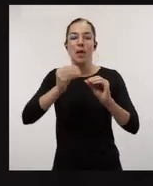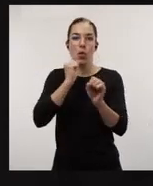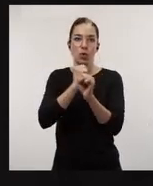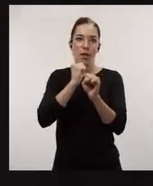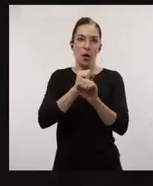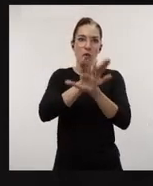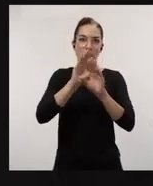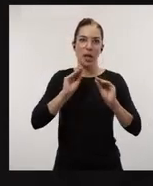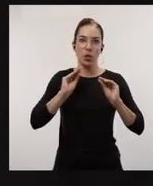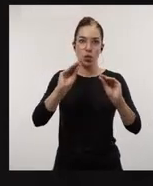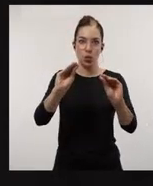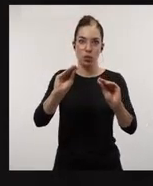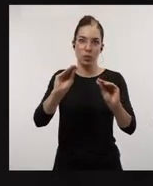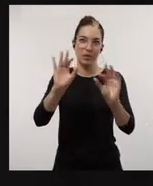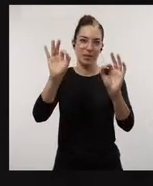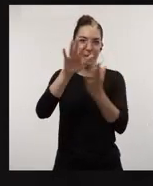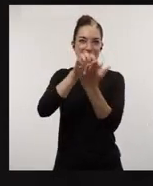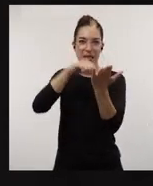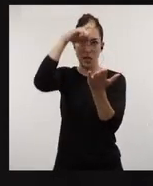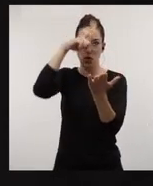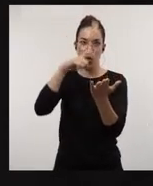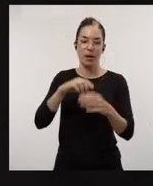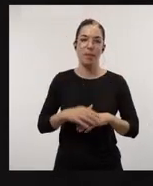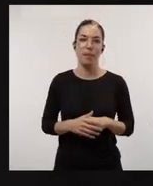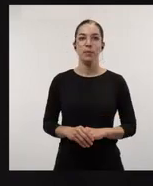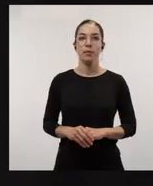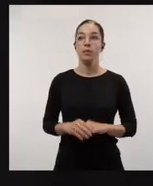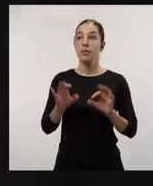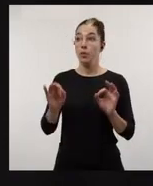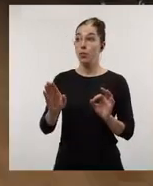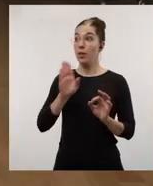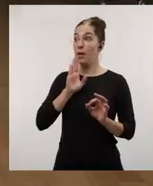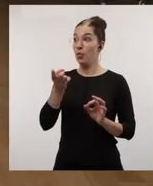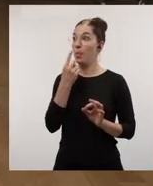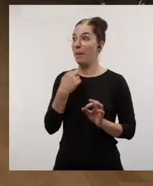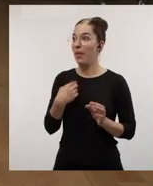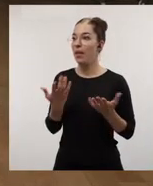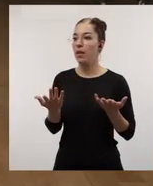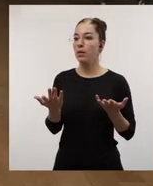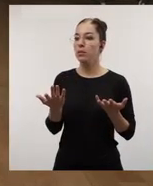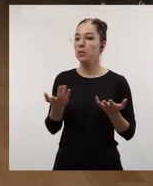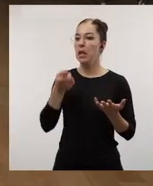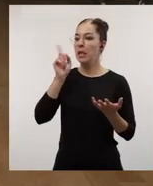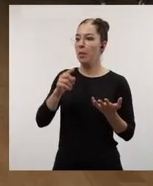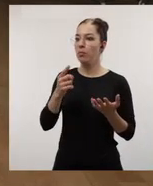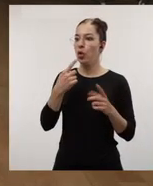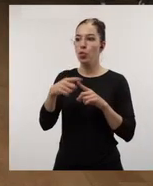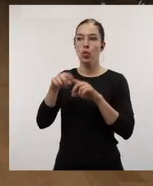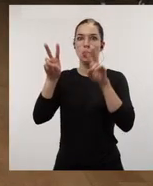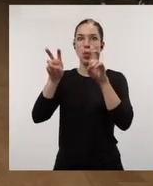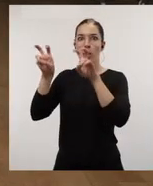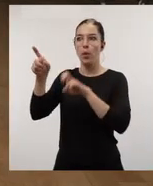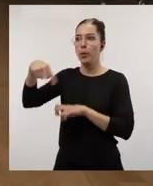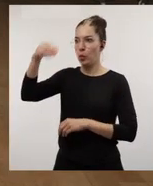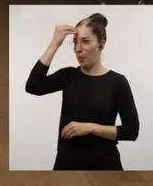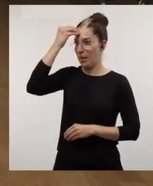finales de las intervenciones en las tesis doctorales para nuestros investigadores noveles. Antes me comentabas, Mercedes, que además hay varias